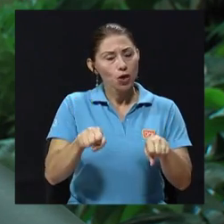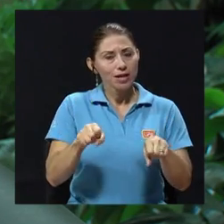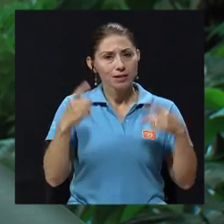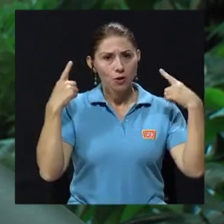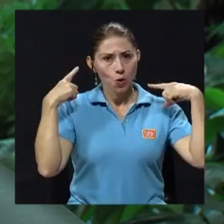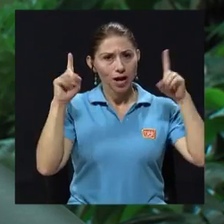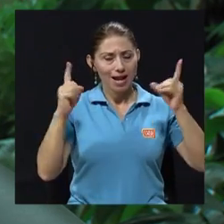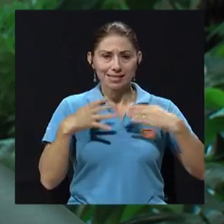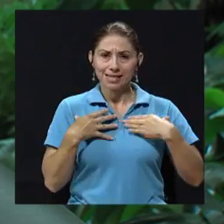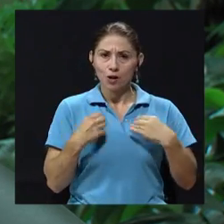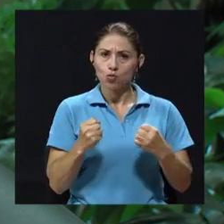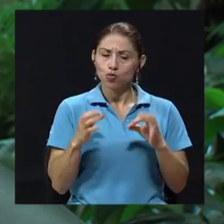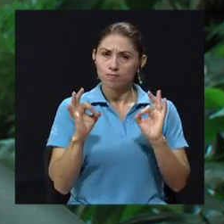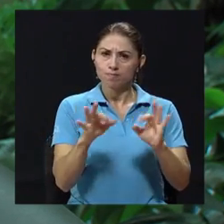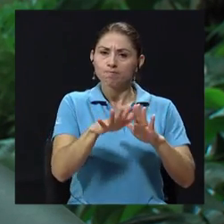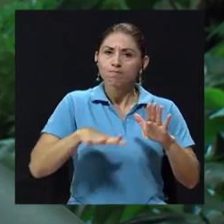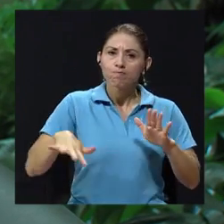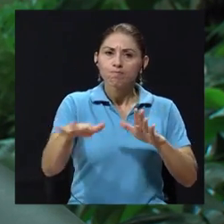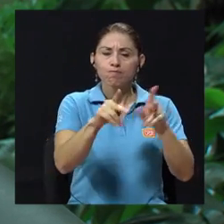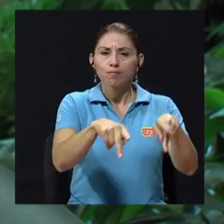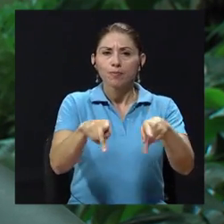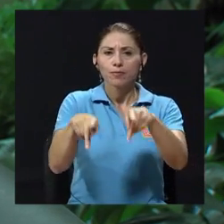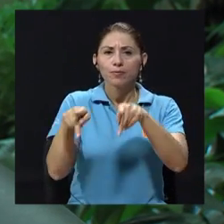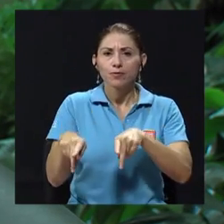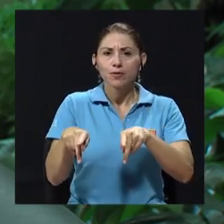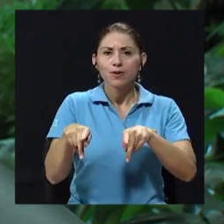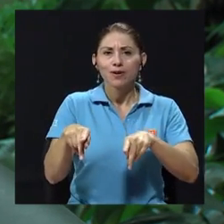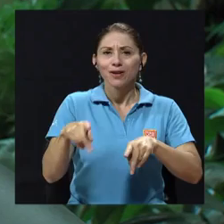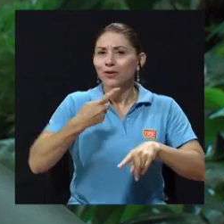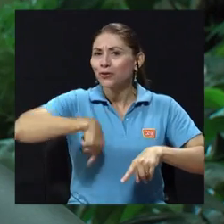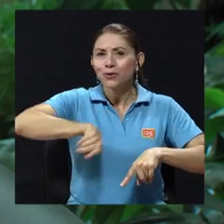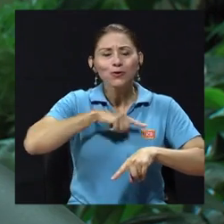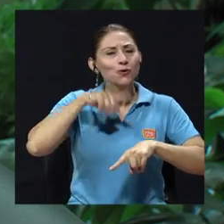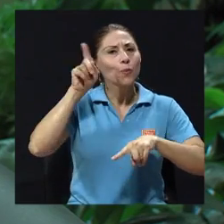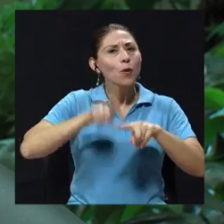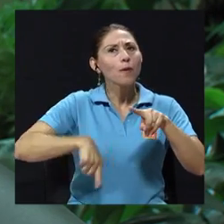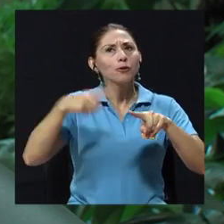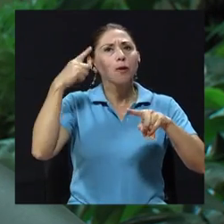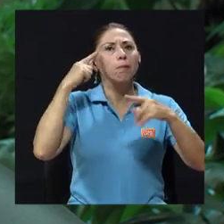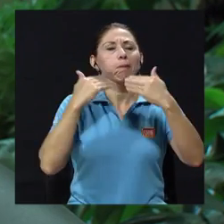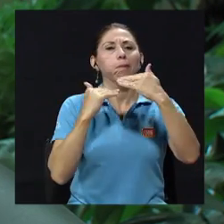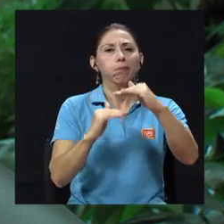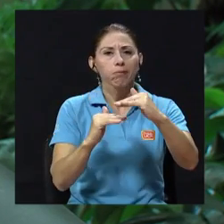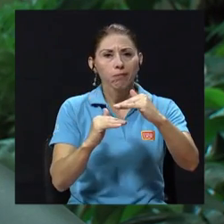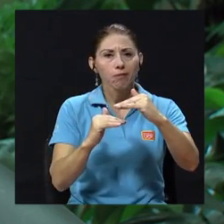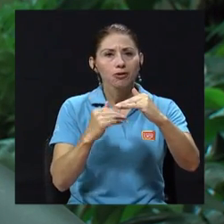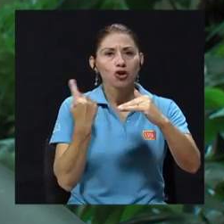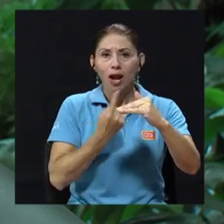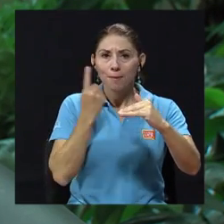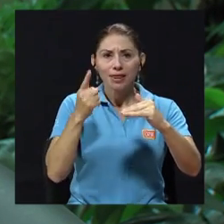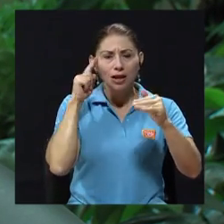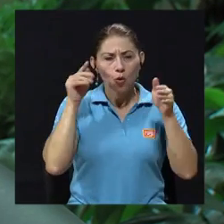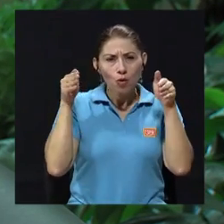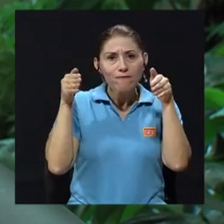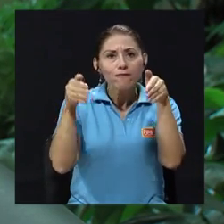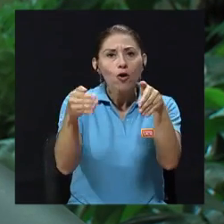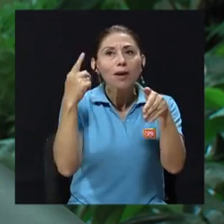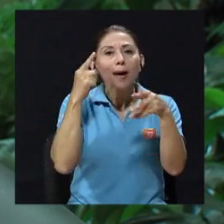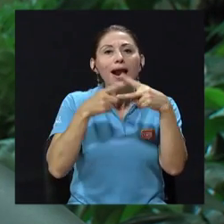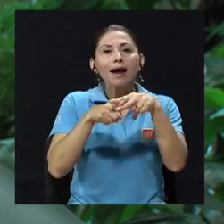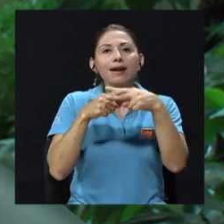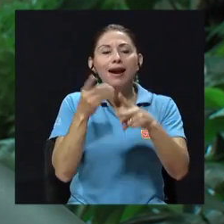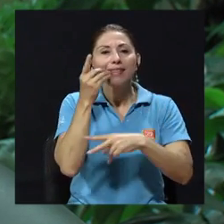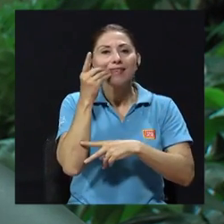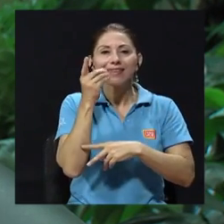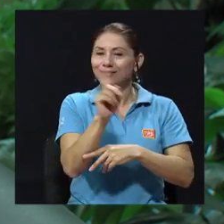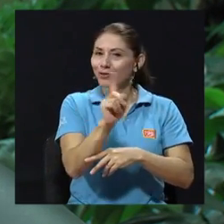ese estado de salud que pretendemos en la población, no podíamos tener una visión reduccionista únicamente con un enfoque ontológico.